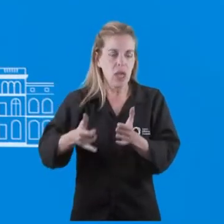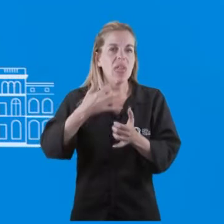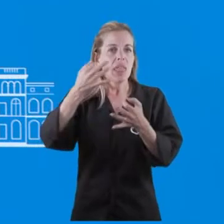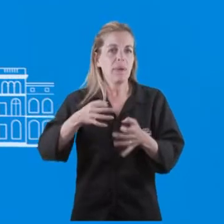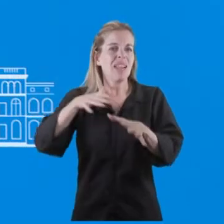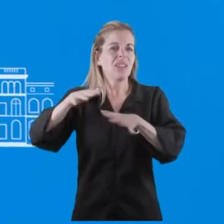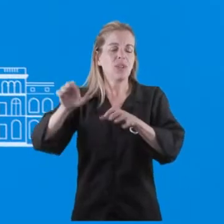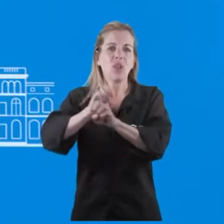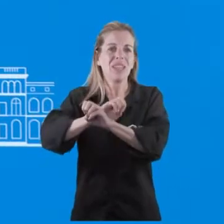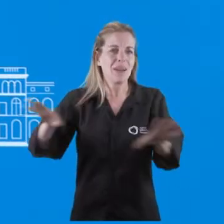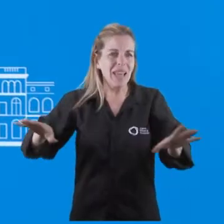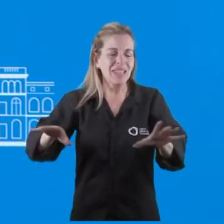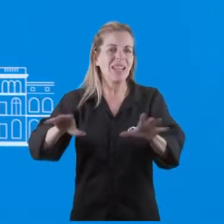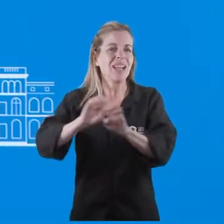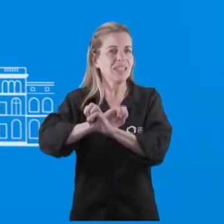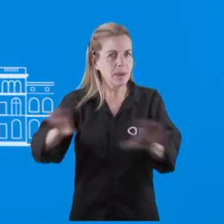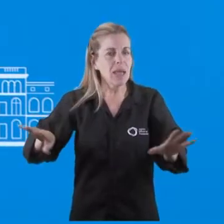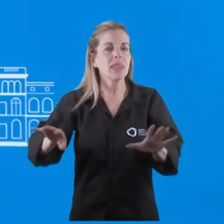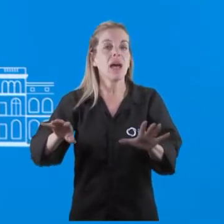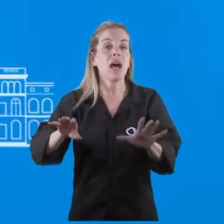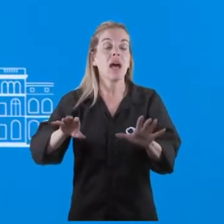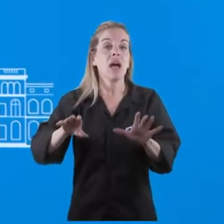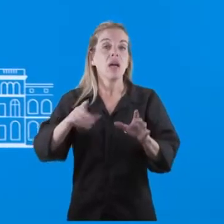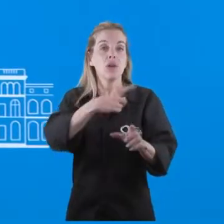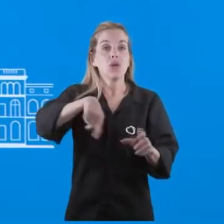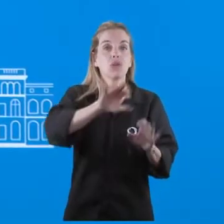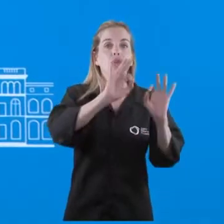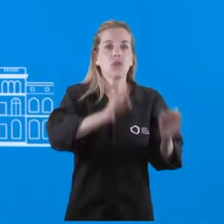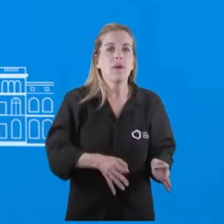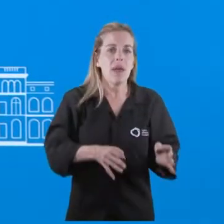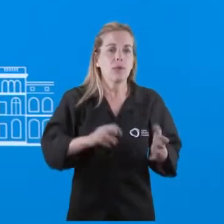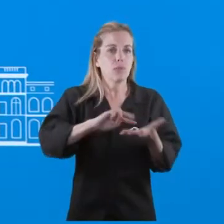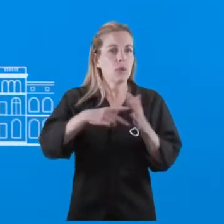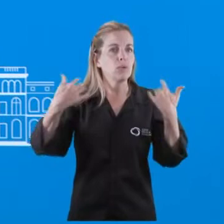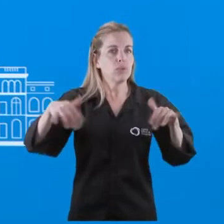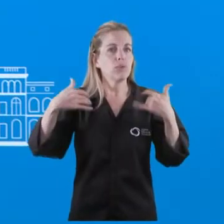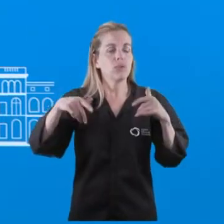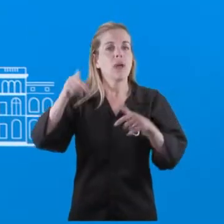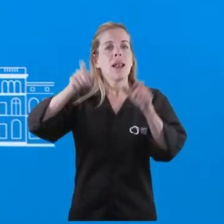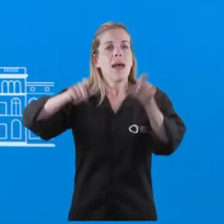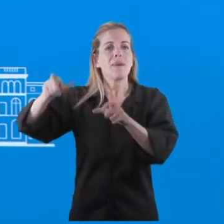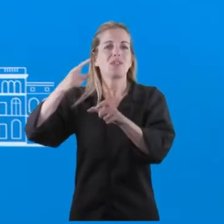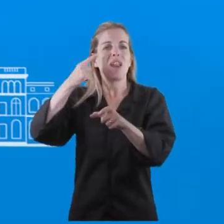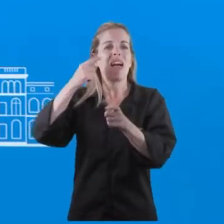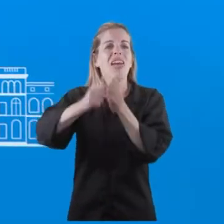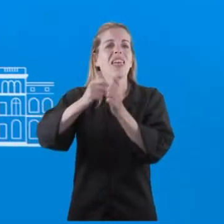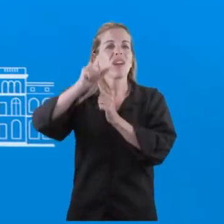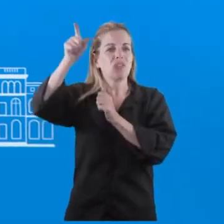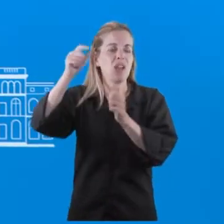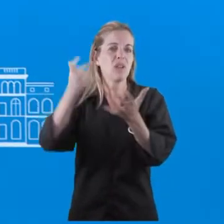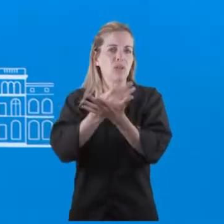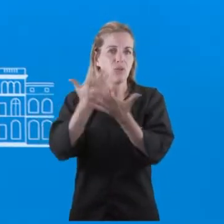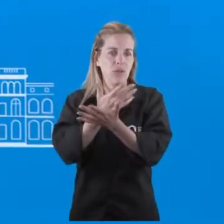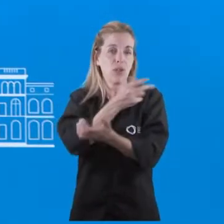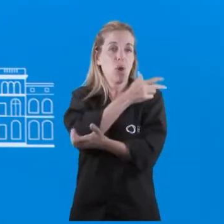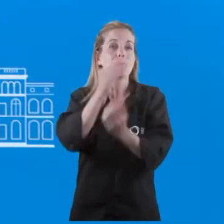un drama y una tragedia y que entendemos la magnitud del problema y lo que están sufriendo con esta situación. Así